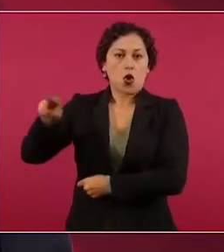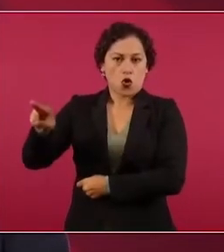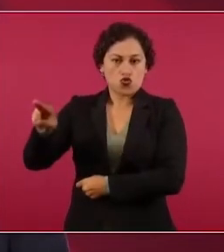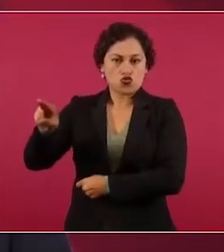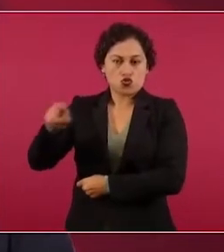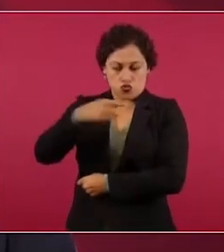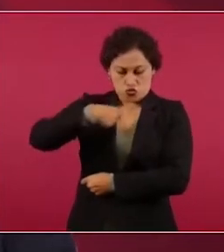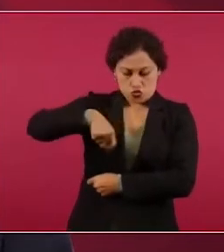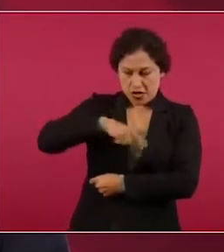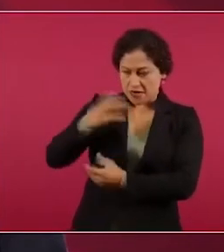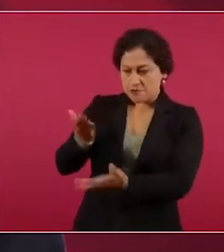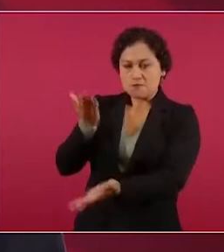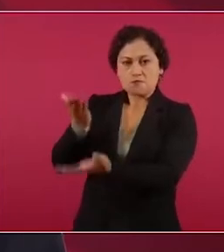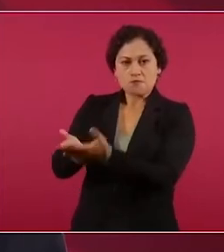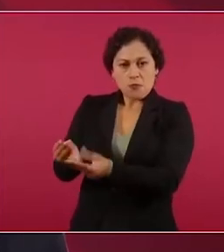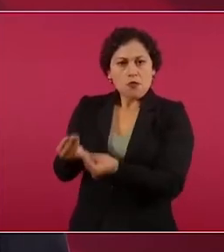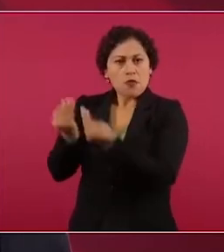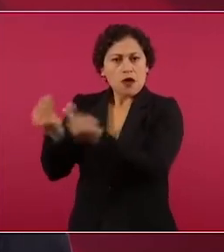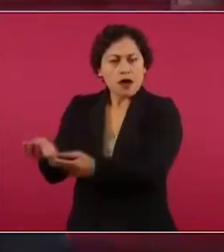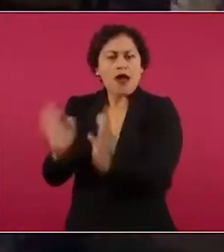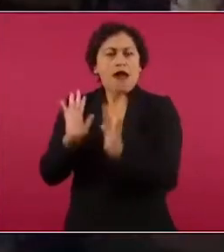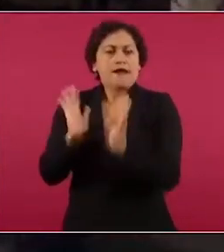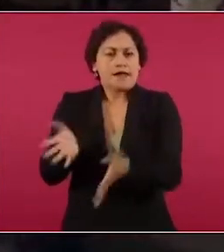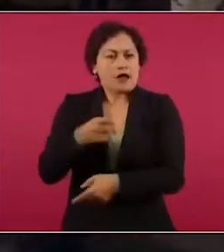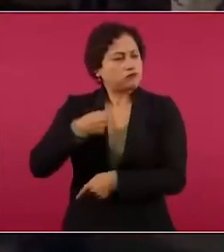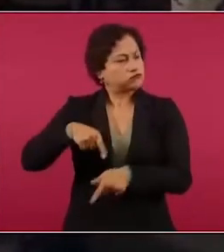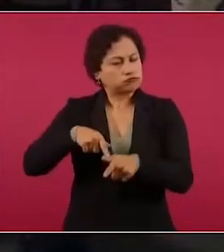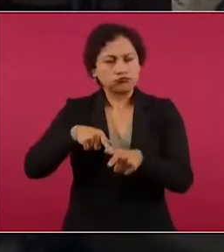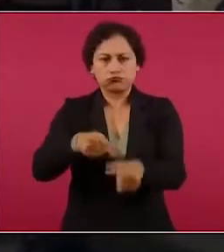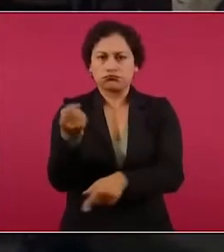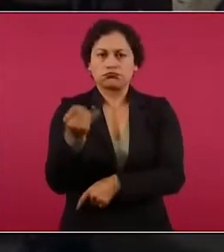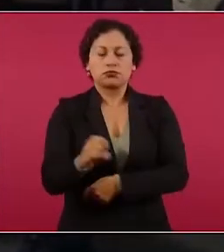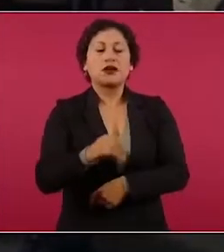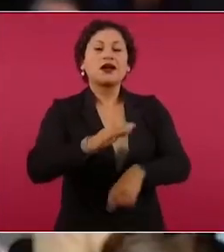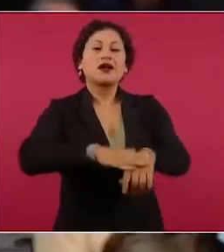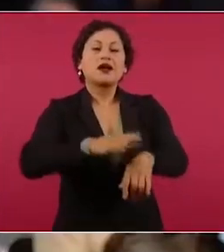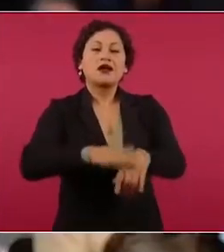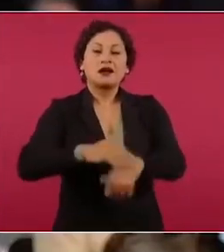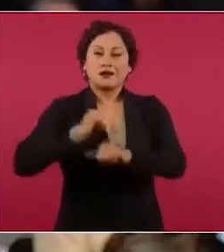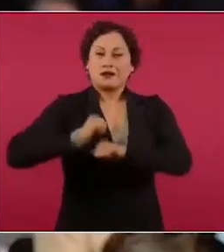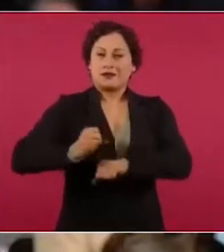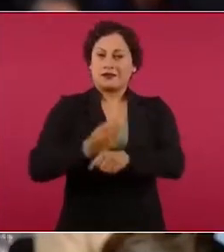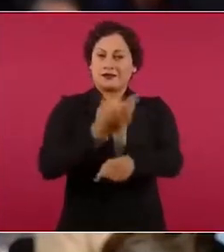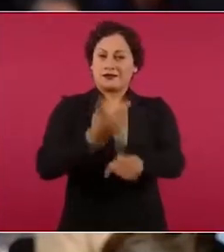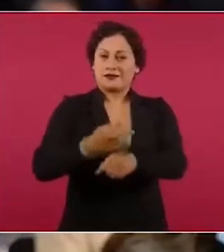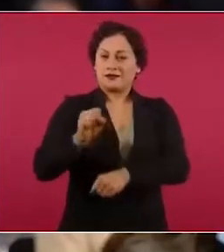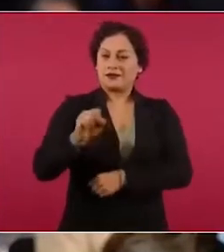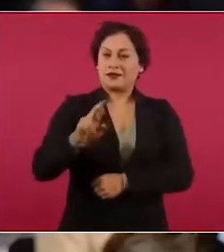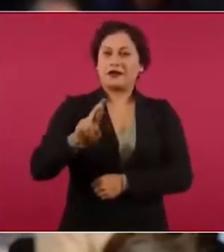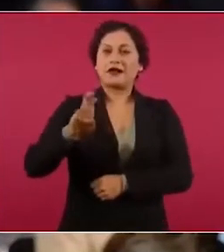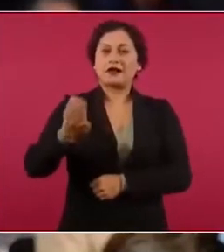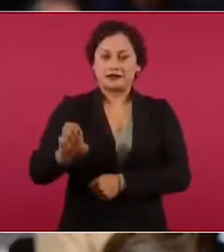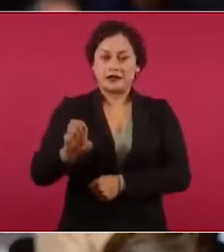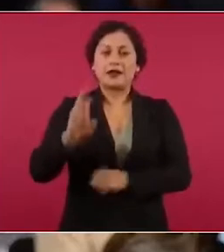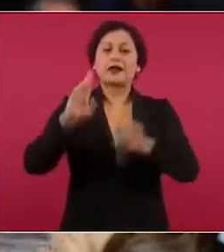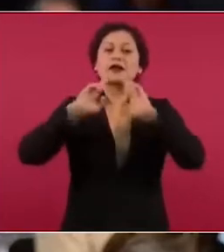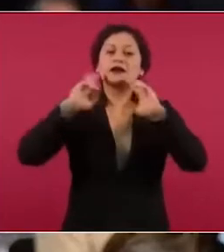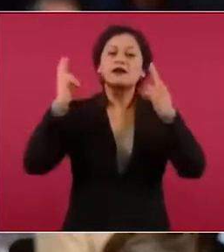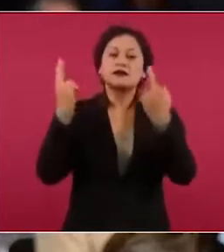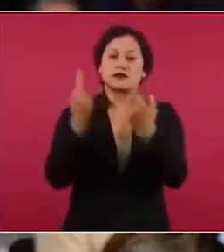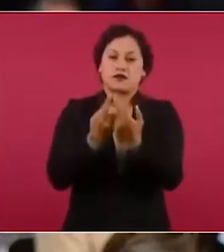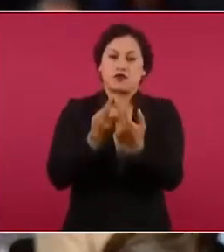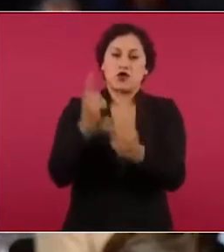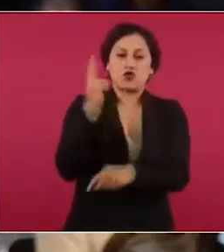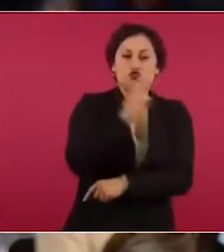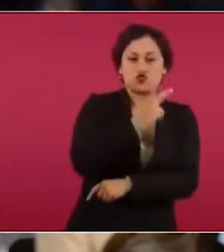¿Y no nos vamos a mover de ahí? Pero, por ejemplo, el canciller se reunió con las dos naciones, la gente de Ucrania y la gente